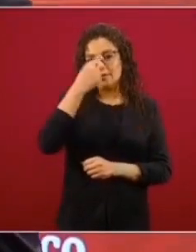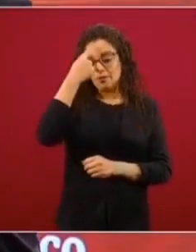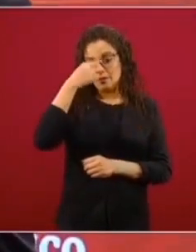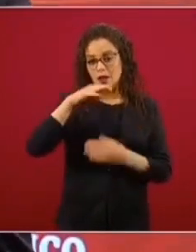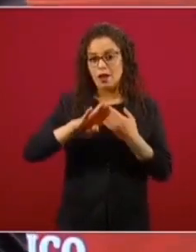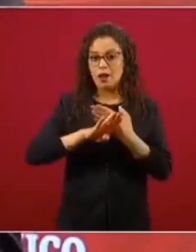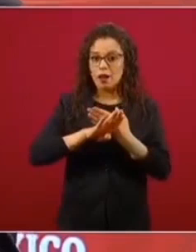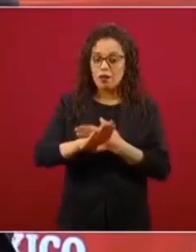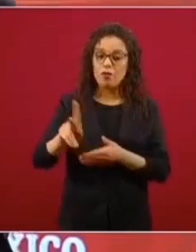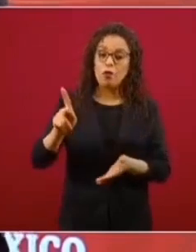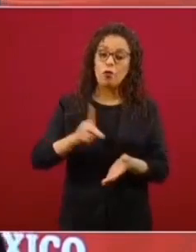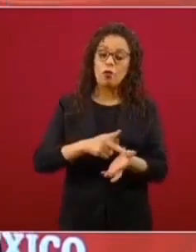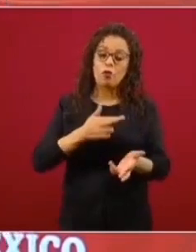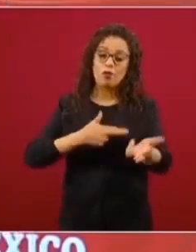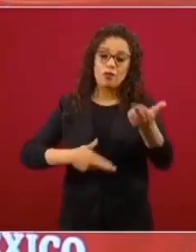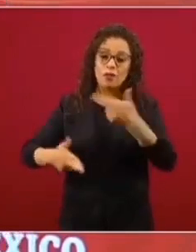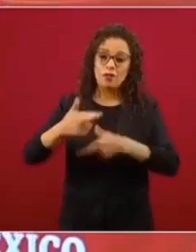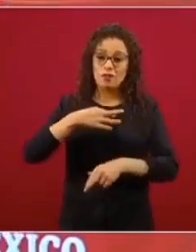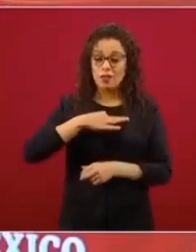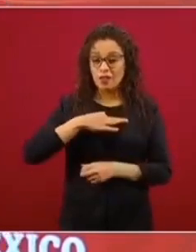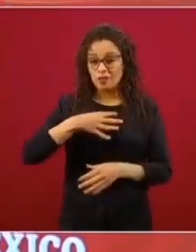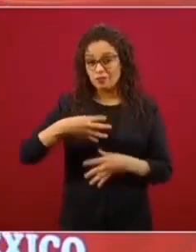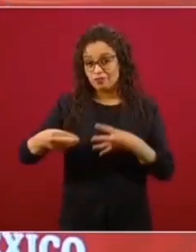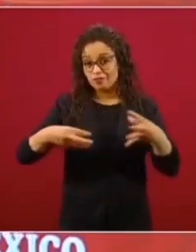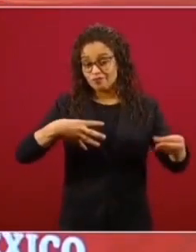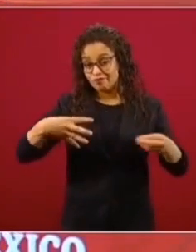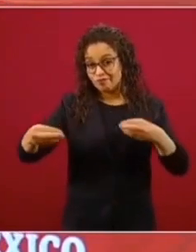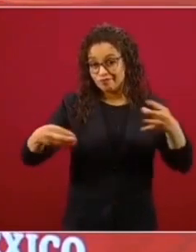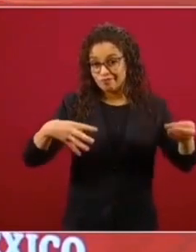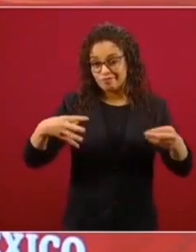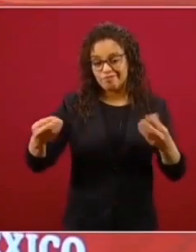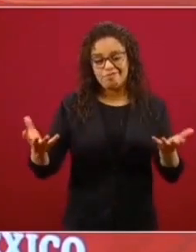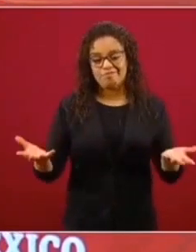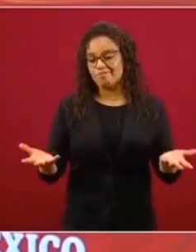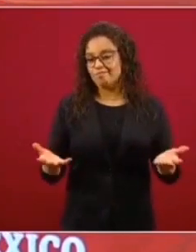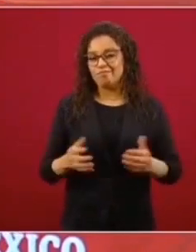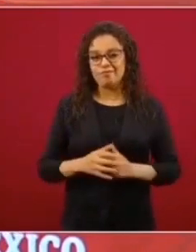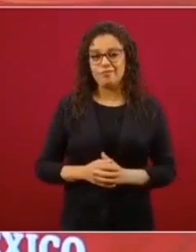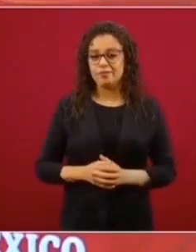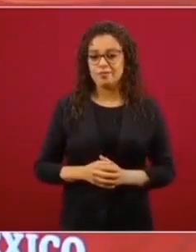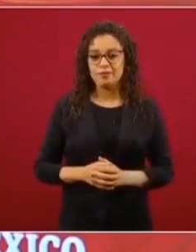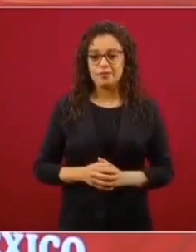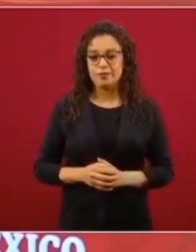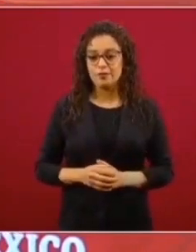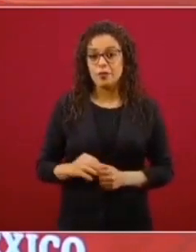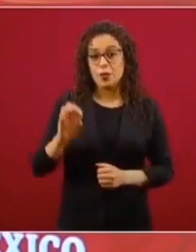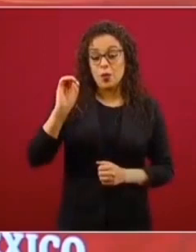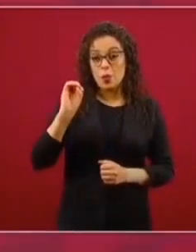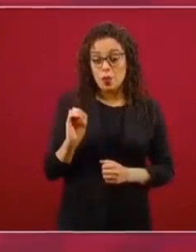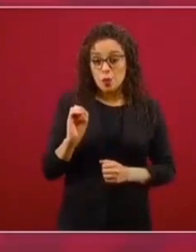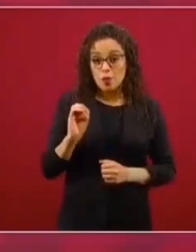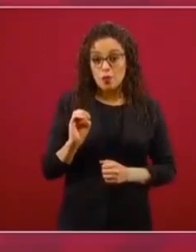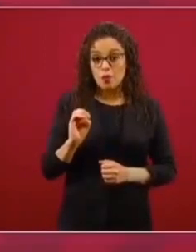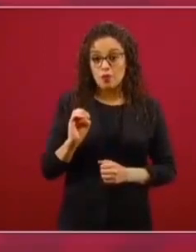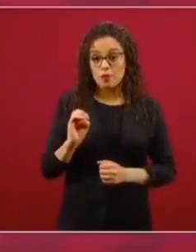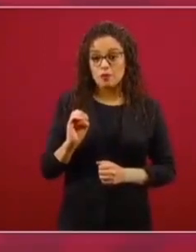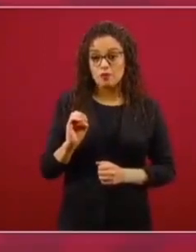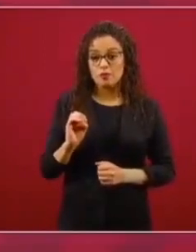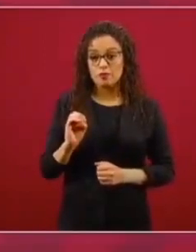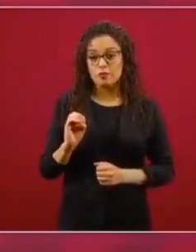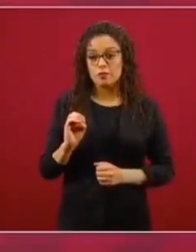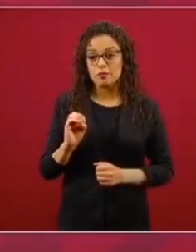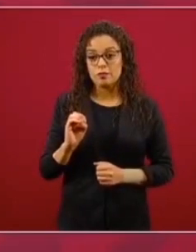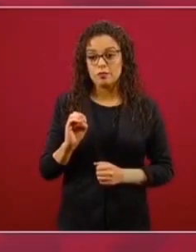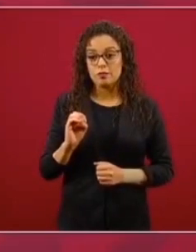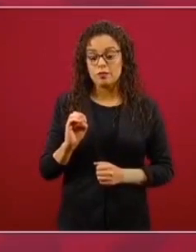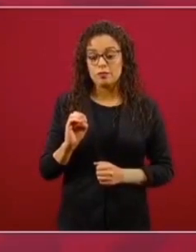epidemia o que haya brotes donde